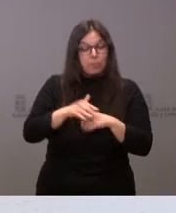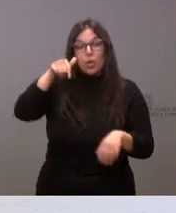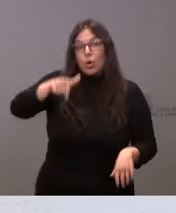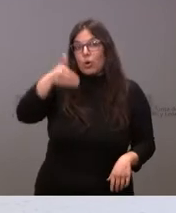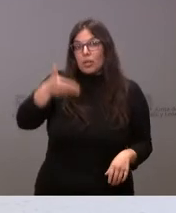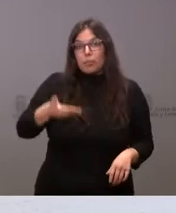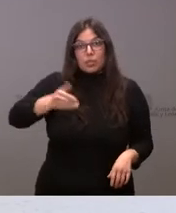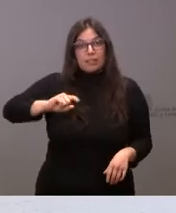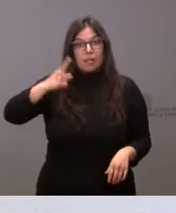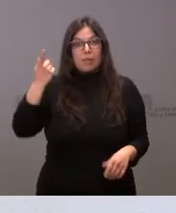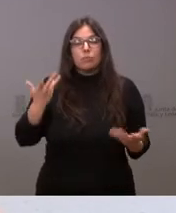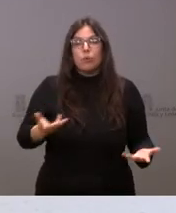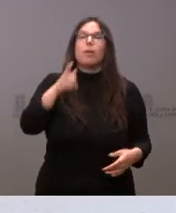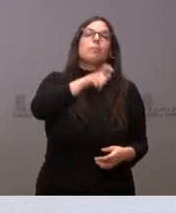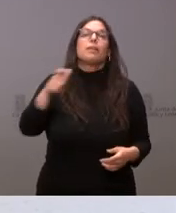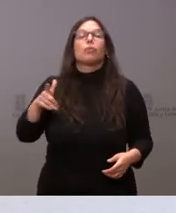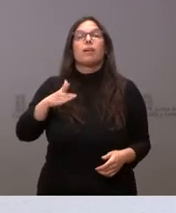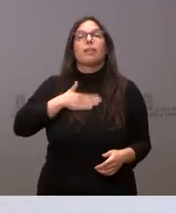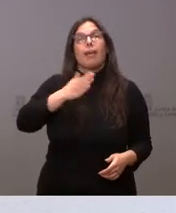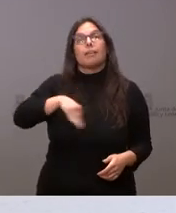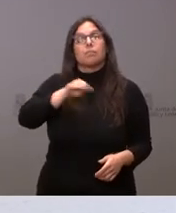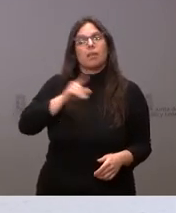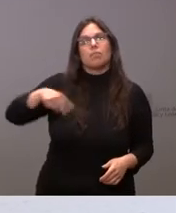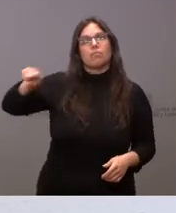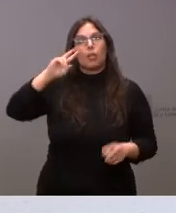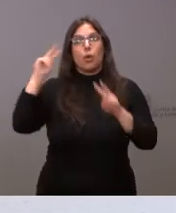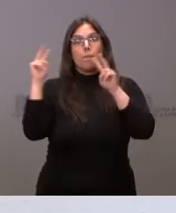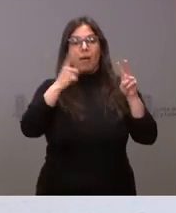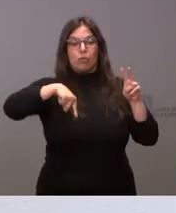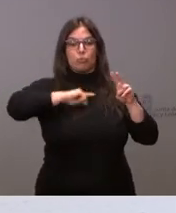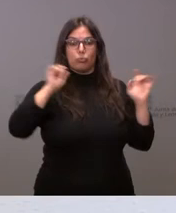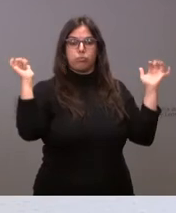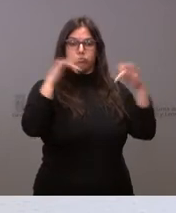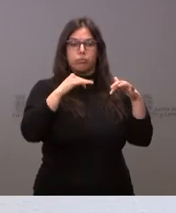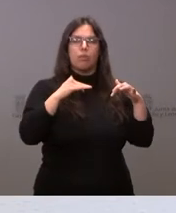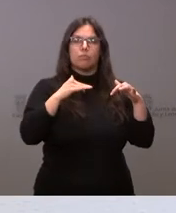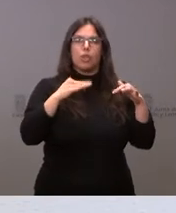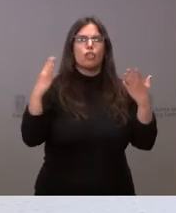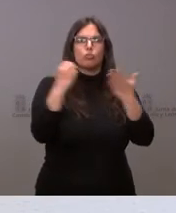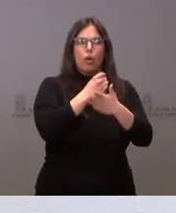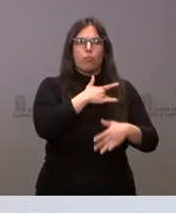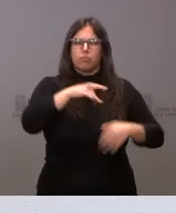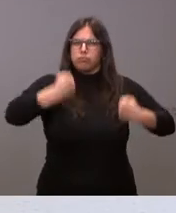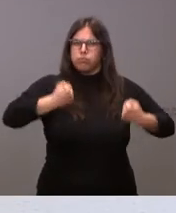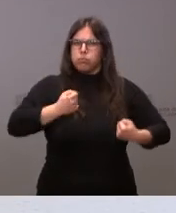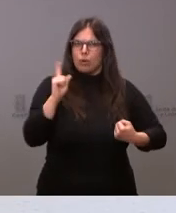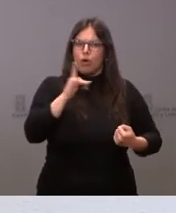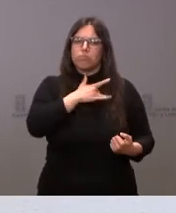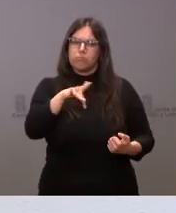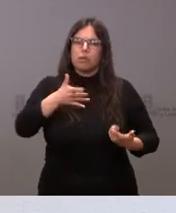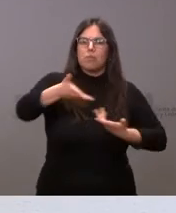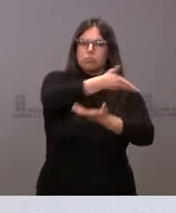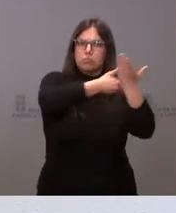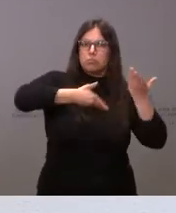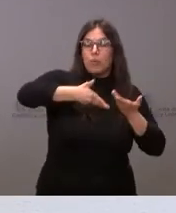personas de nuestro país, los españoles, pueden ver que hemos sido capaces de ceder todos. Nos hubiera gustado, desde